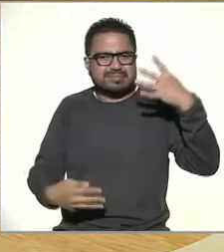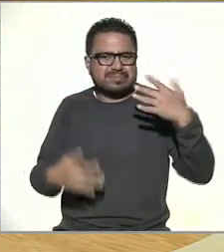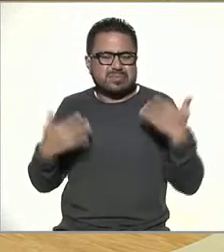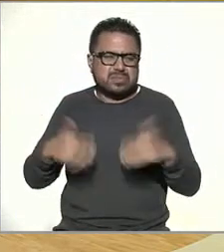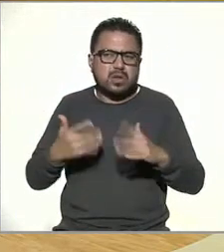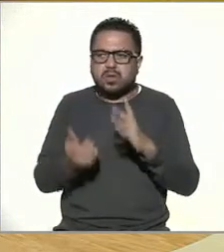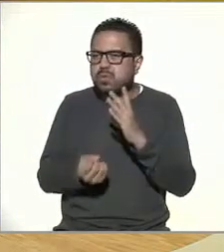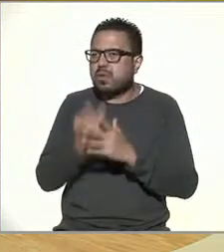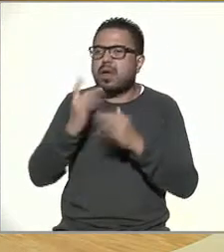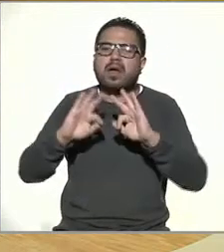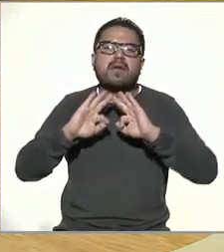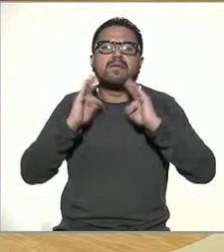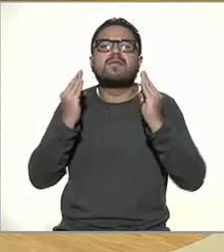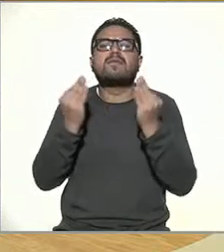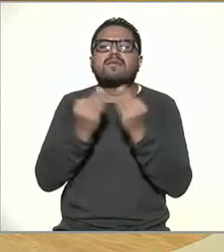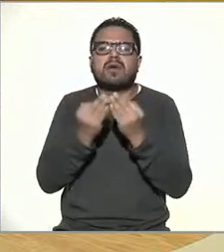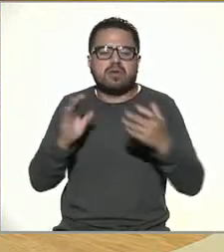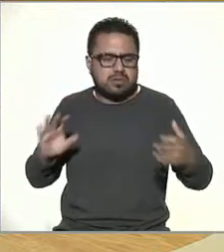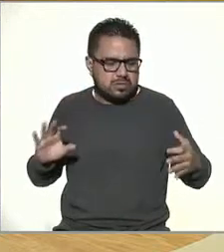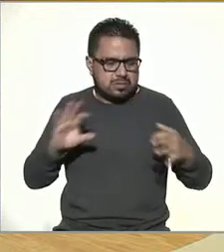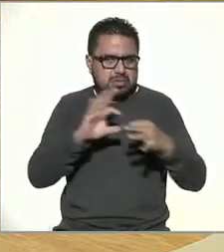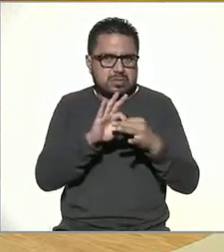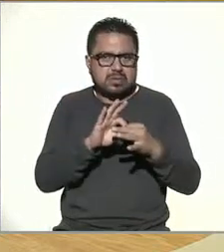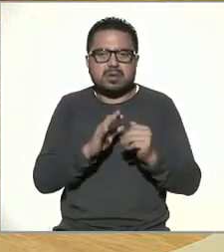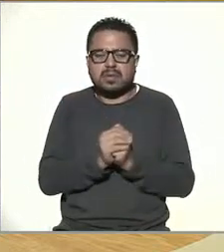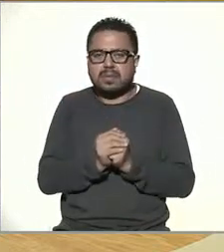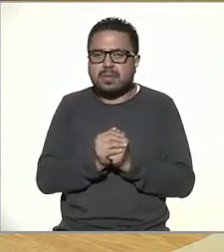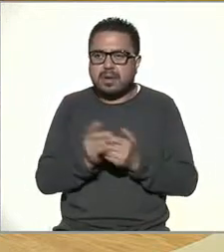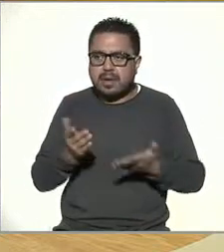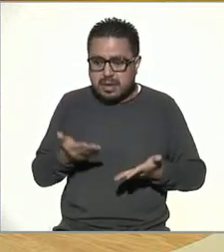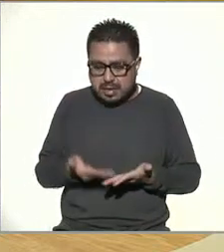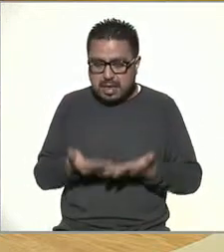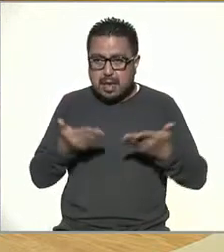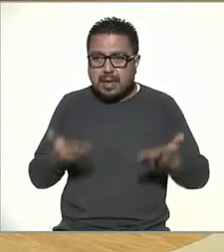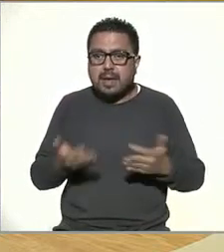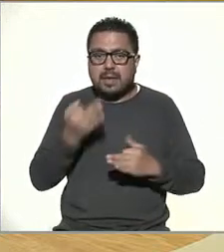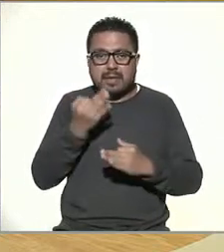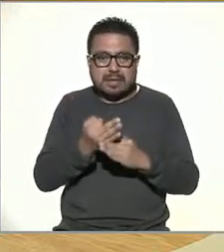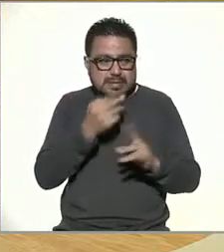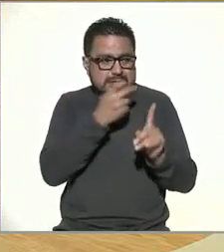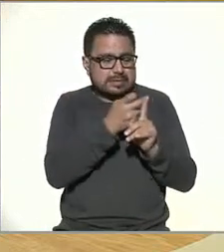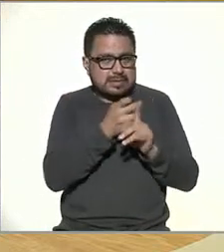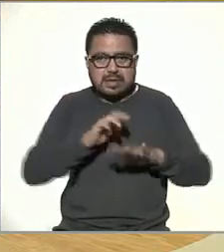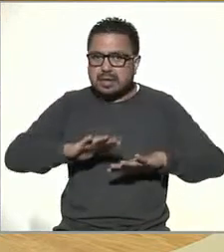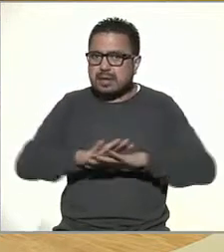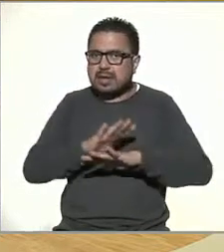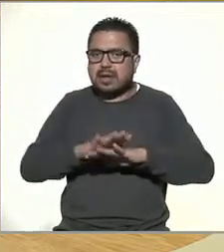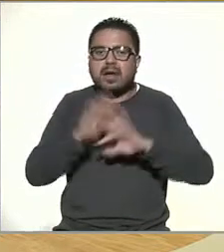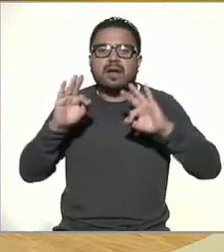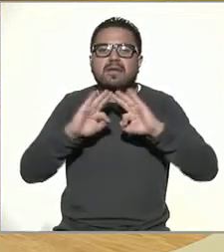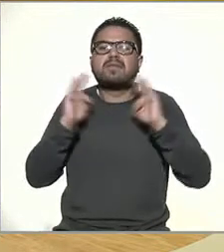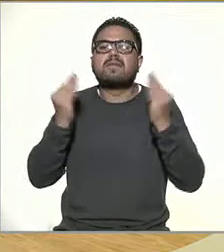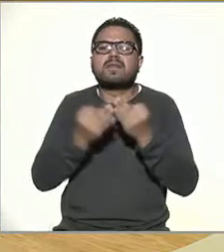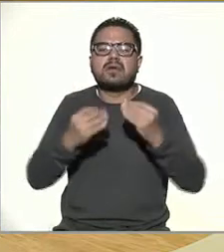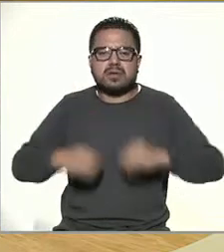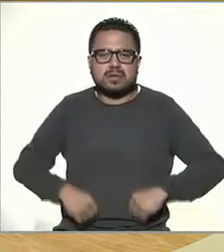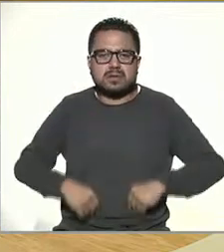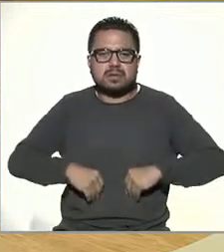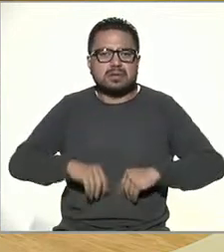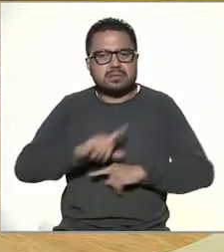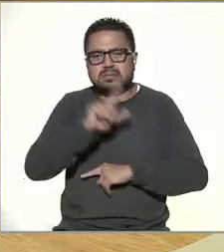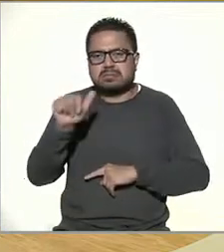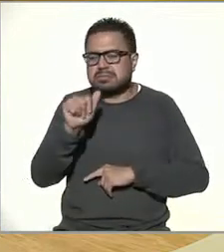nueva forma de conectarse. Ahora, esto vino a cambiar nuestro estilo de vida, pero llegó ya